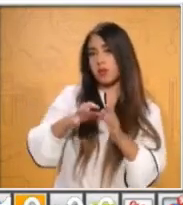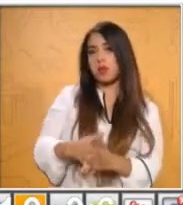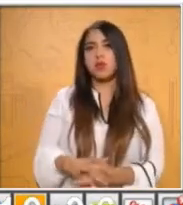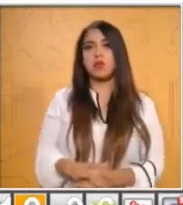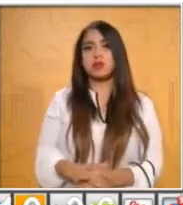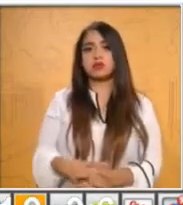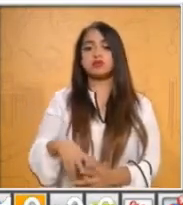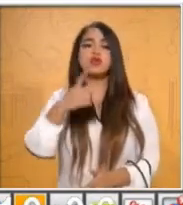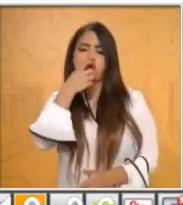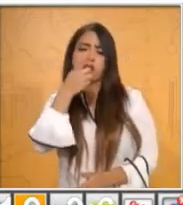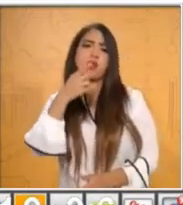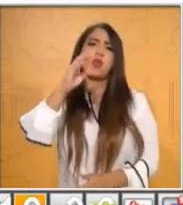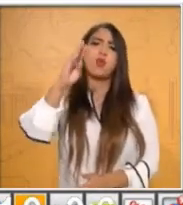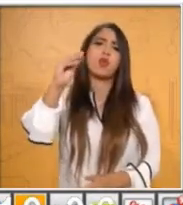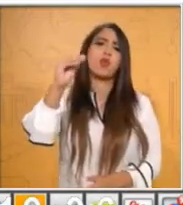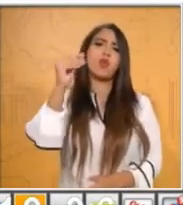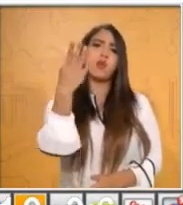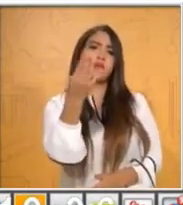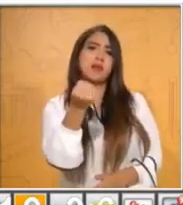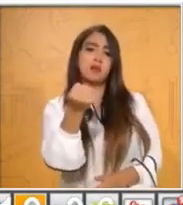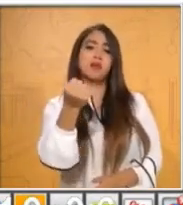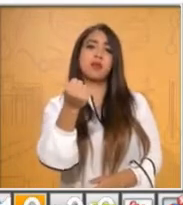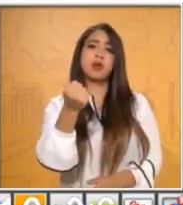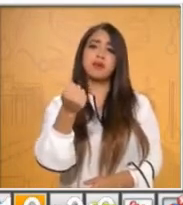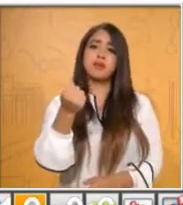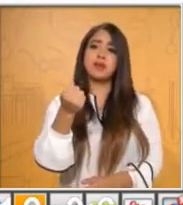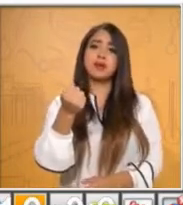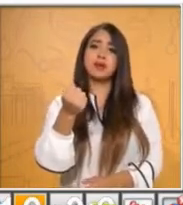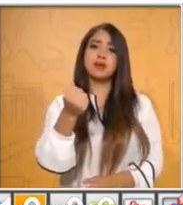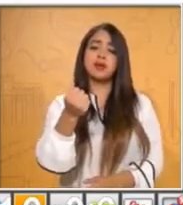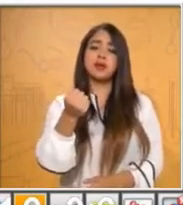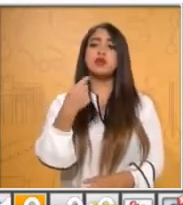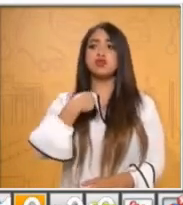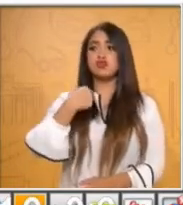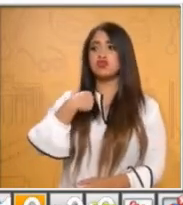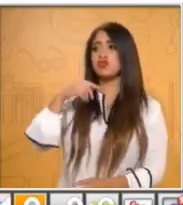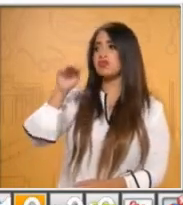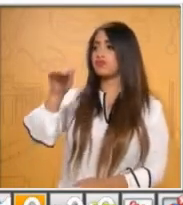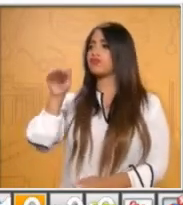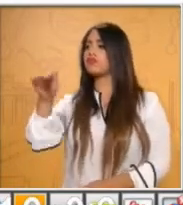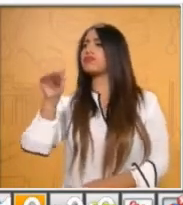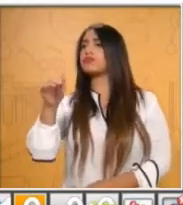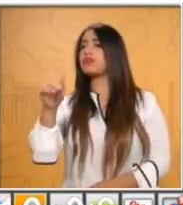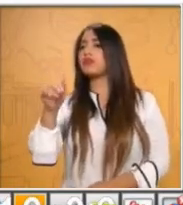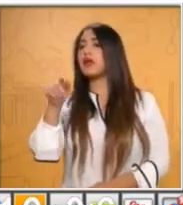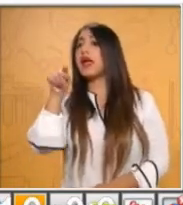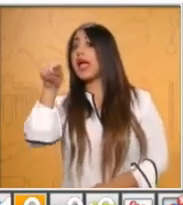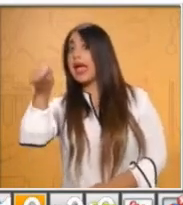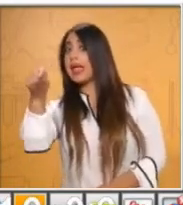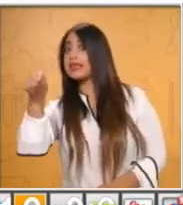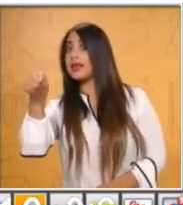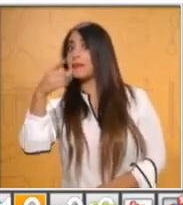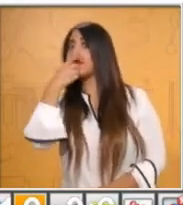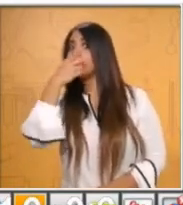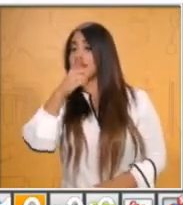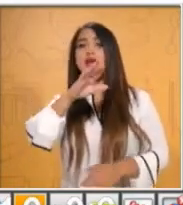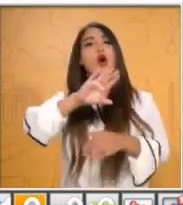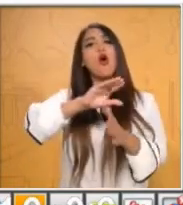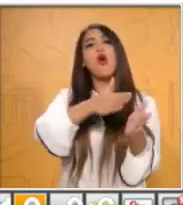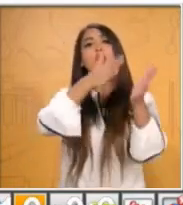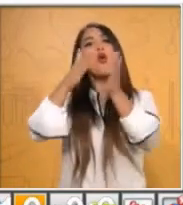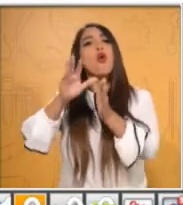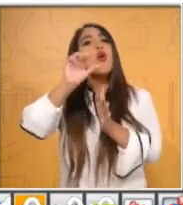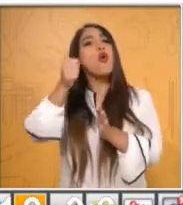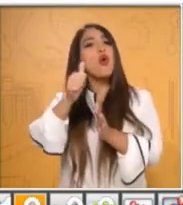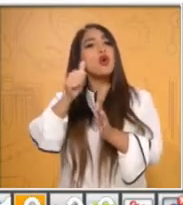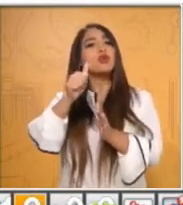99, el siguiente, a la persona que le toques el hombro va a decir el número 100, que es el número que le sigue. Se le llama